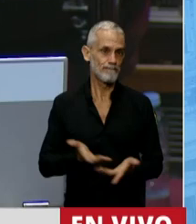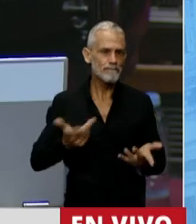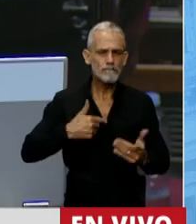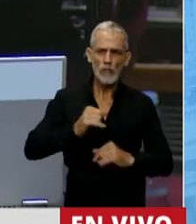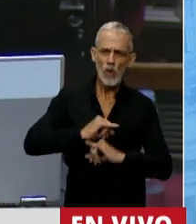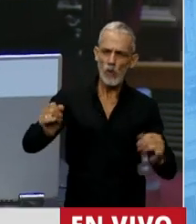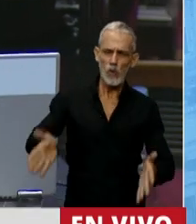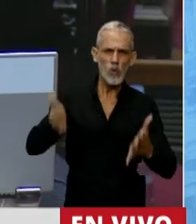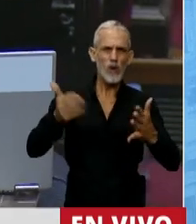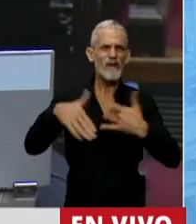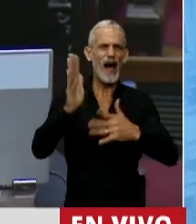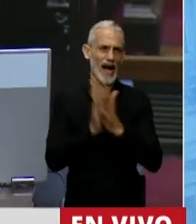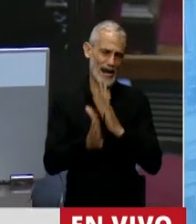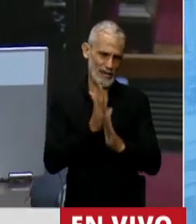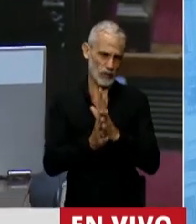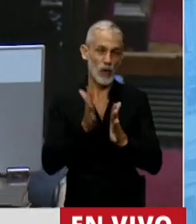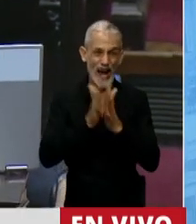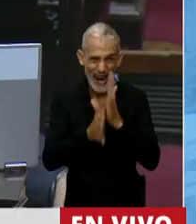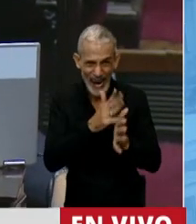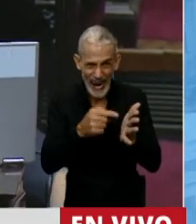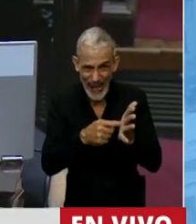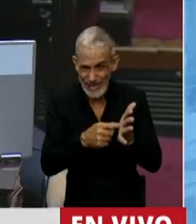Pregonar que va a ser gratuito. No, no va a ser gratuito.